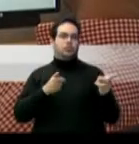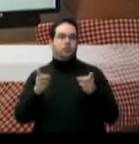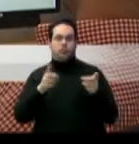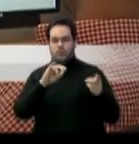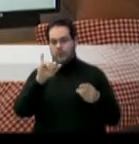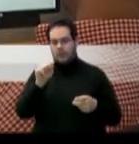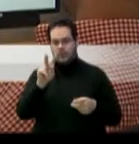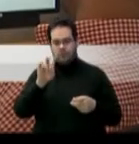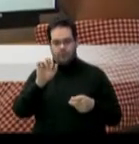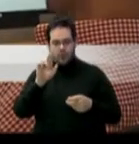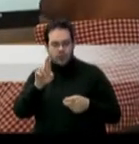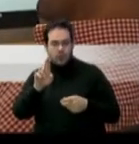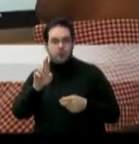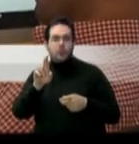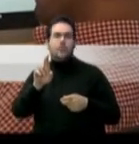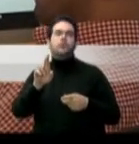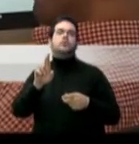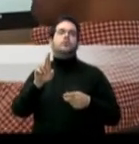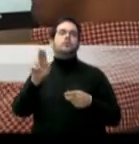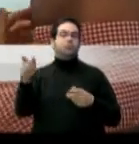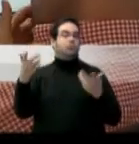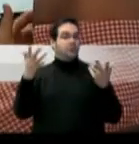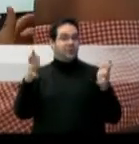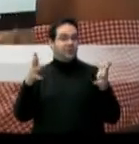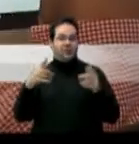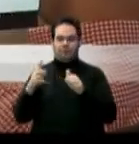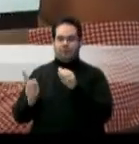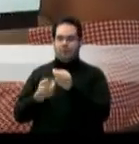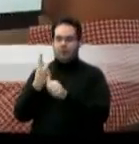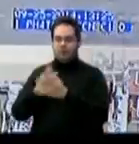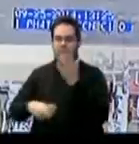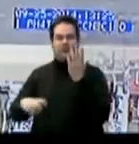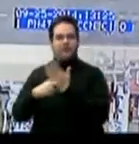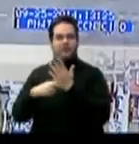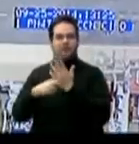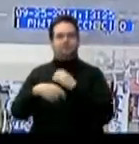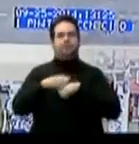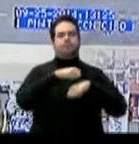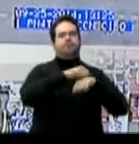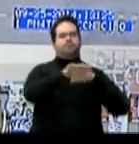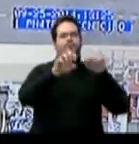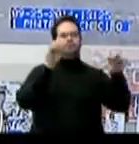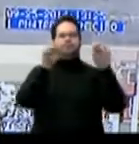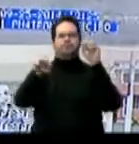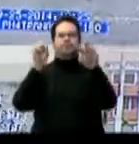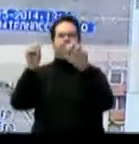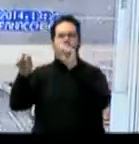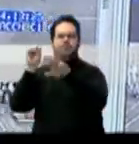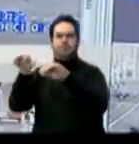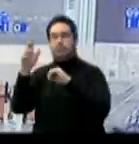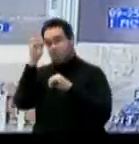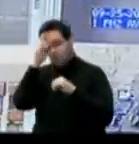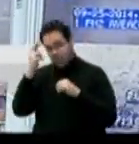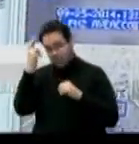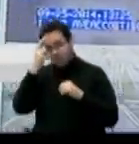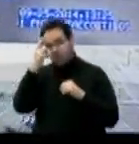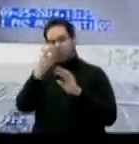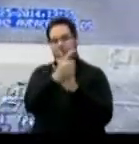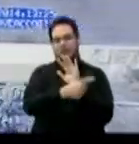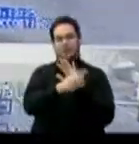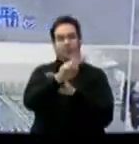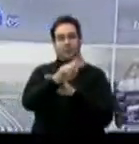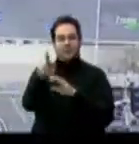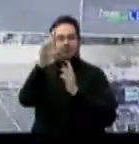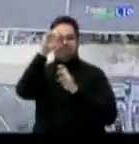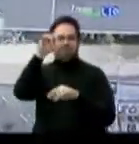informó que ya fueron enviadas las primeras notificaciones por una posible falta administrativa a la Ley 22 de Vehículos y Tránsito.